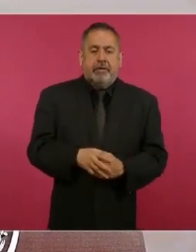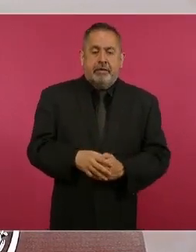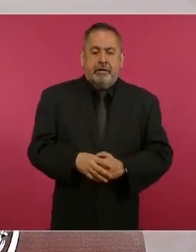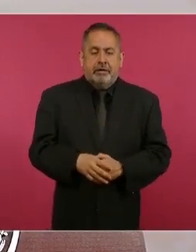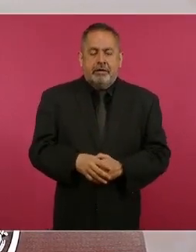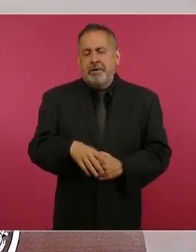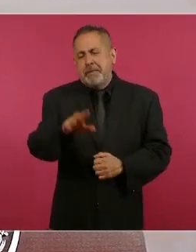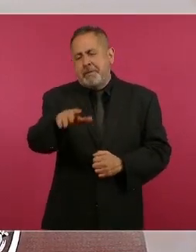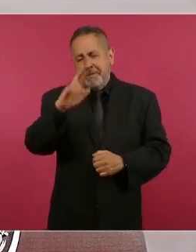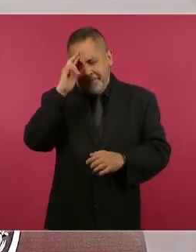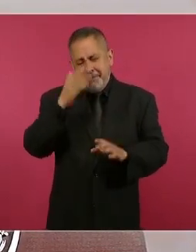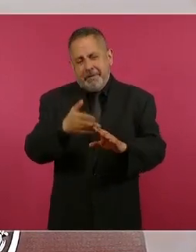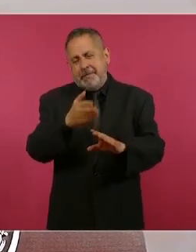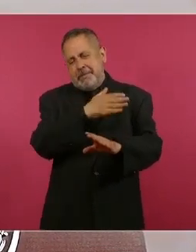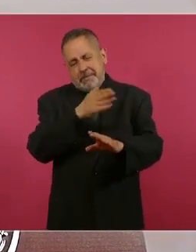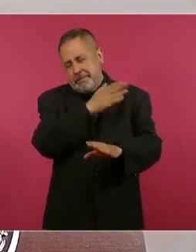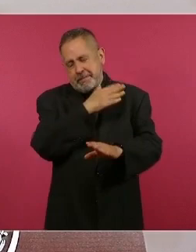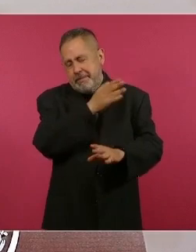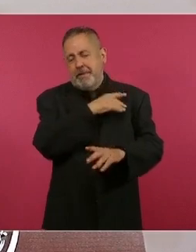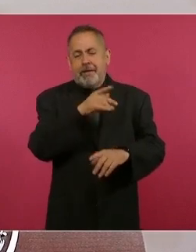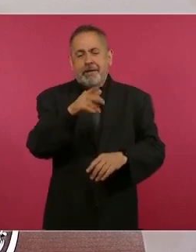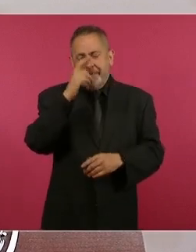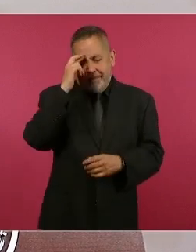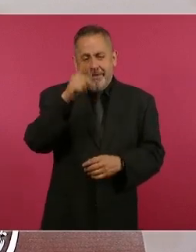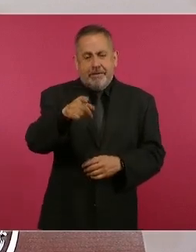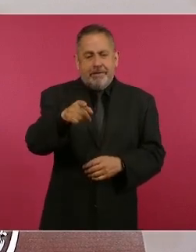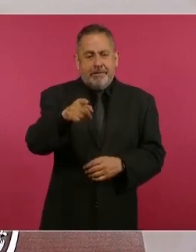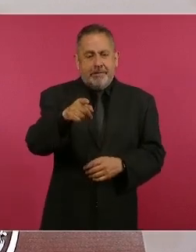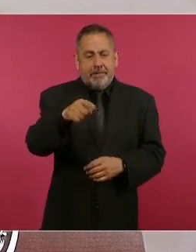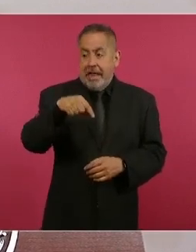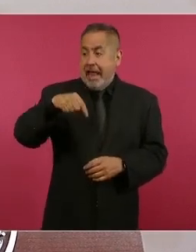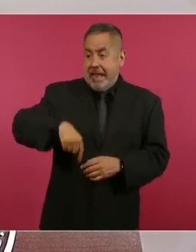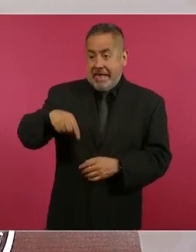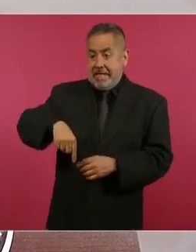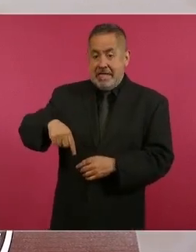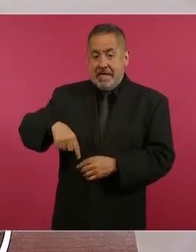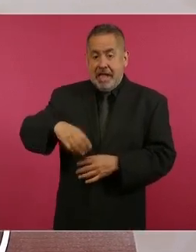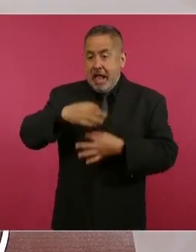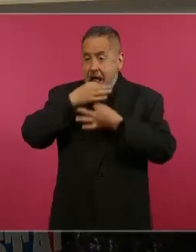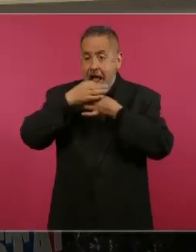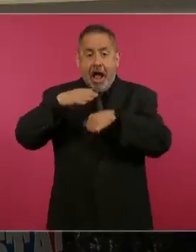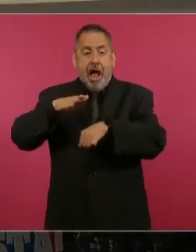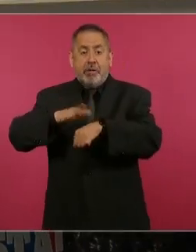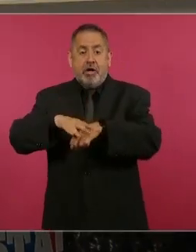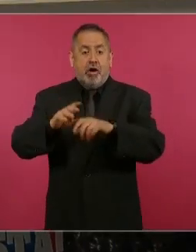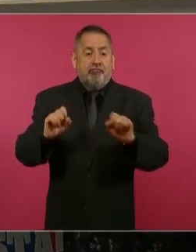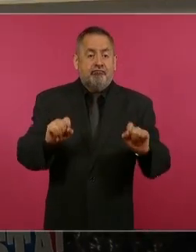antes se acuerdan que teníamos un aviso aquí, si